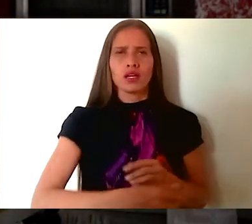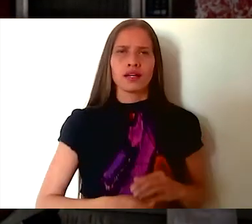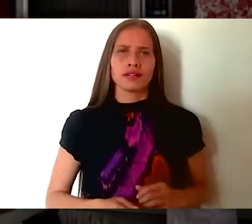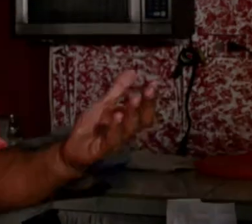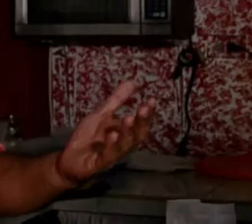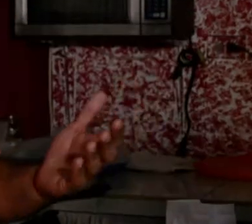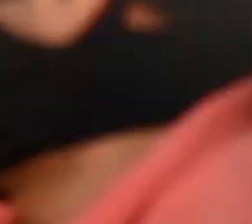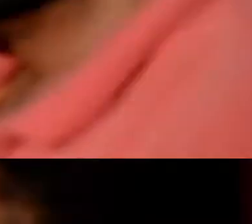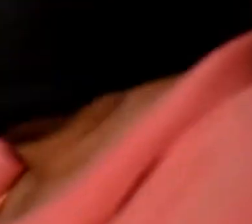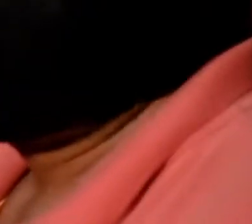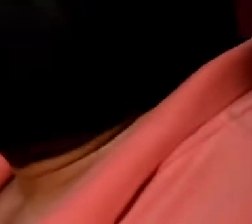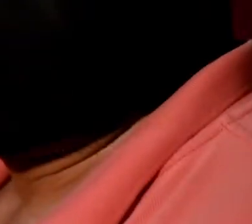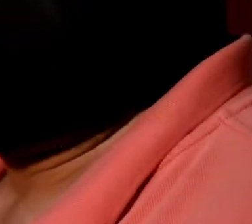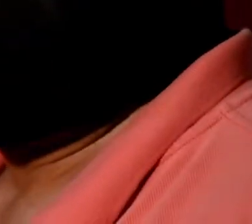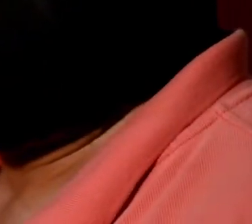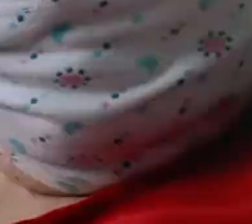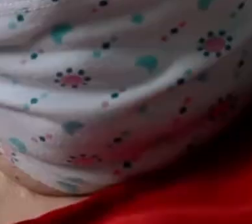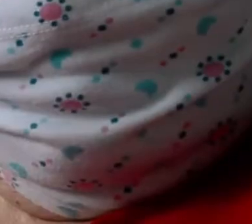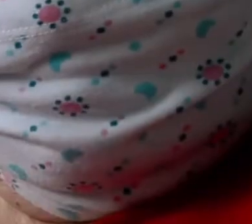poder.